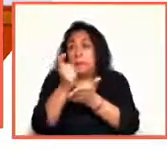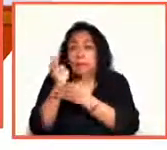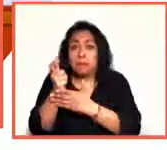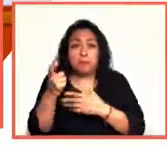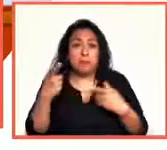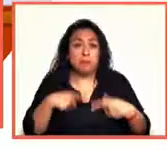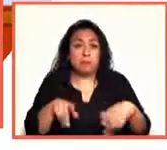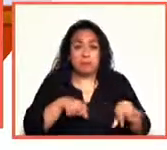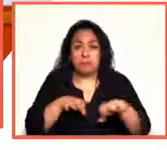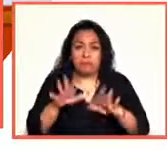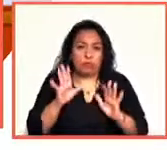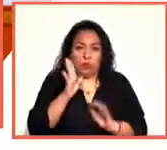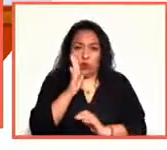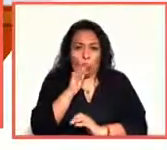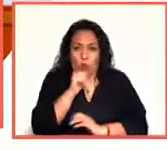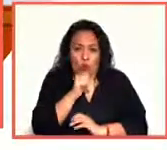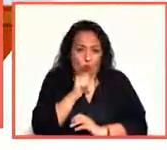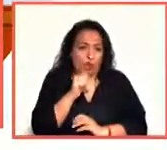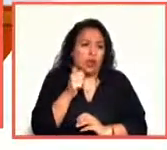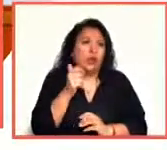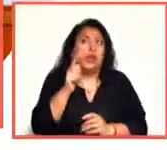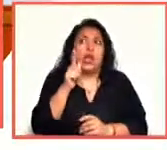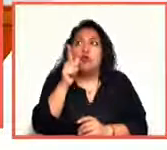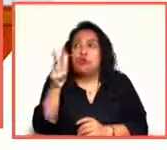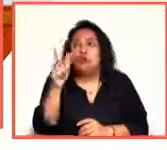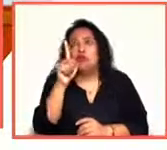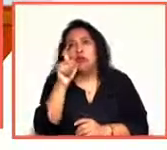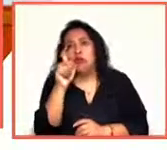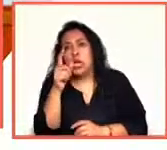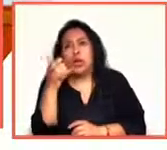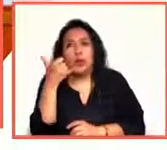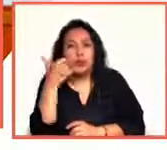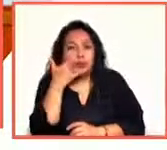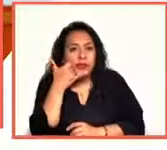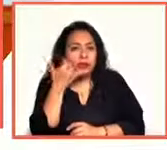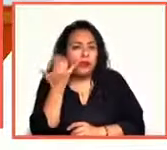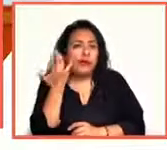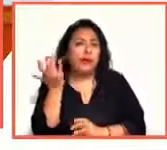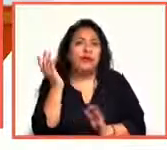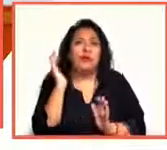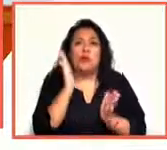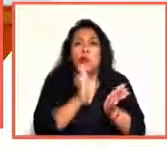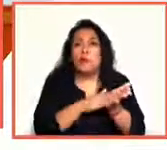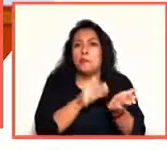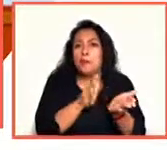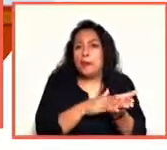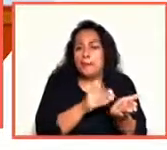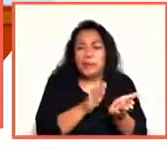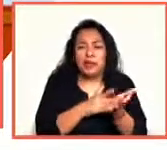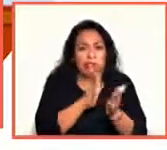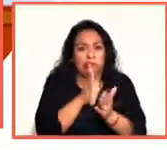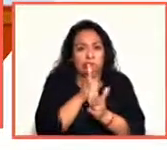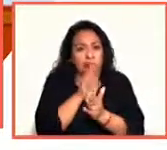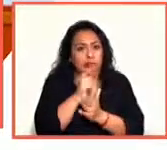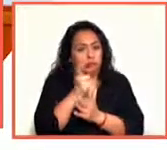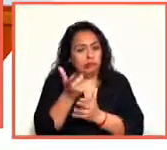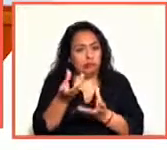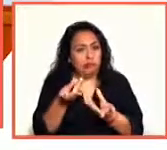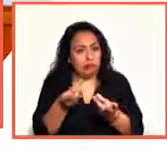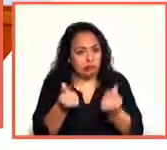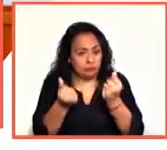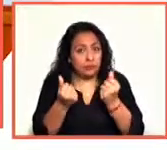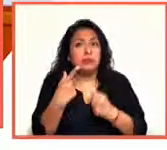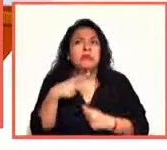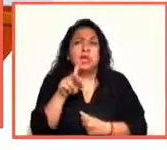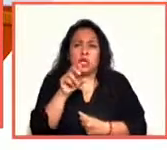nómina, luz, agua, teléfono, papelería, ¿no? sin embargo, se ha